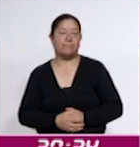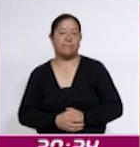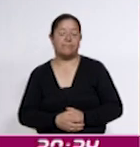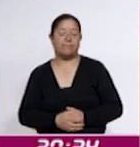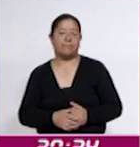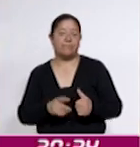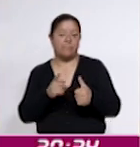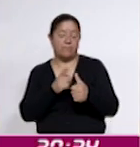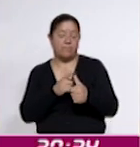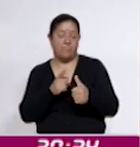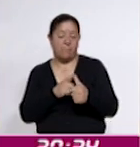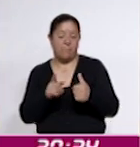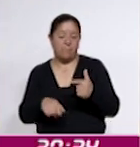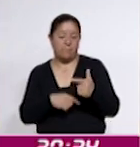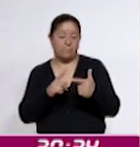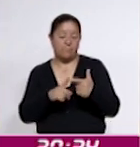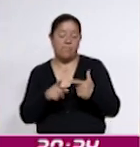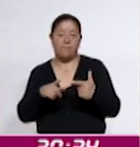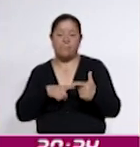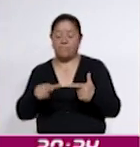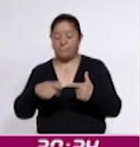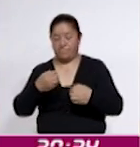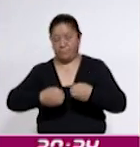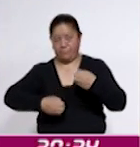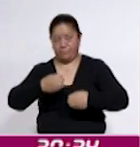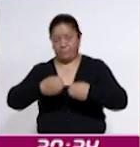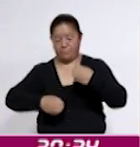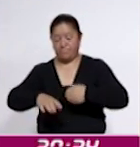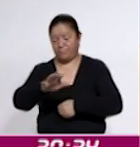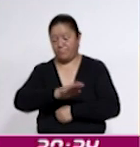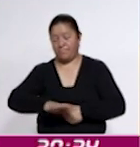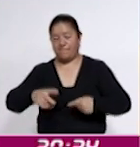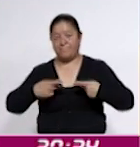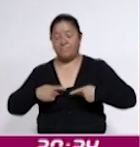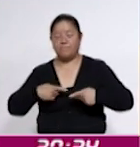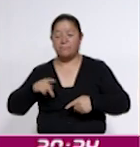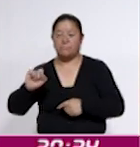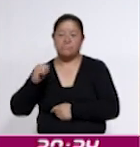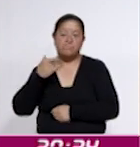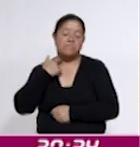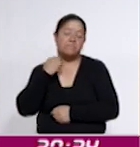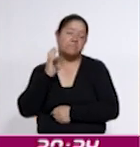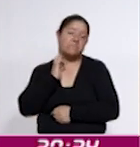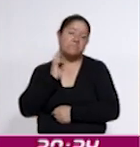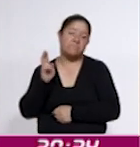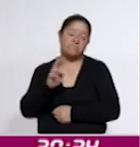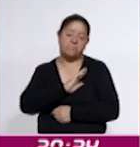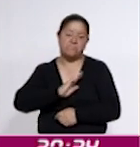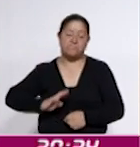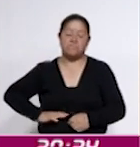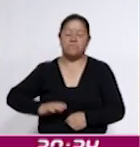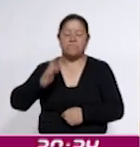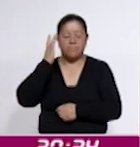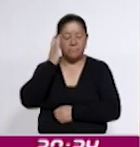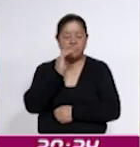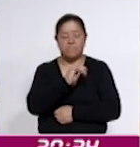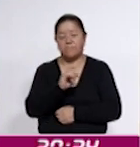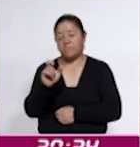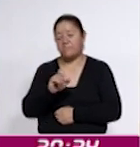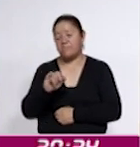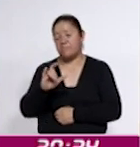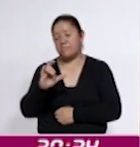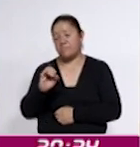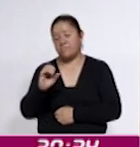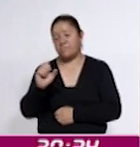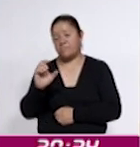que se abordó también fue el juicio de la ciudadanía promovido por una exregidora del municipio de Santa Isabel Chilososla a fin